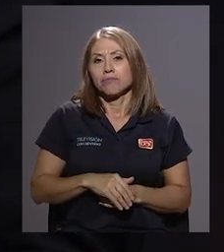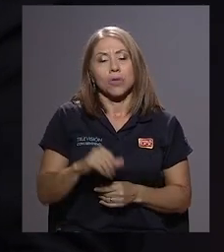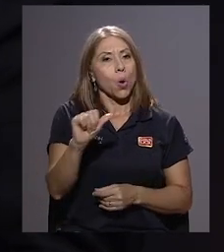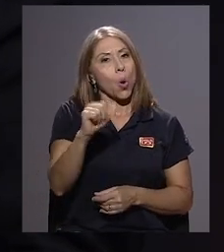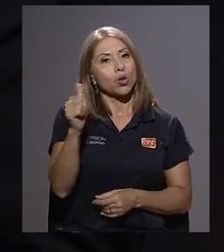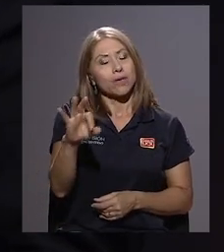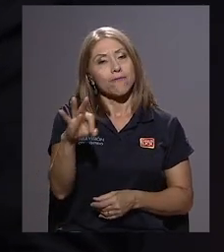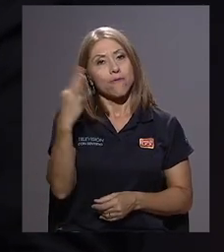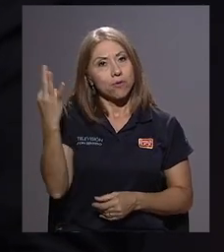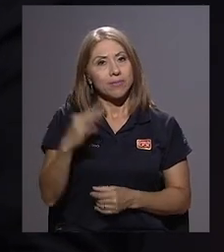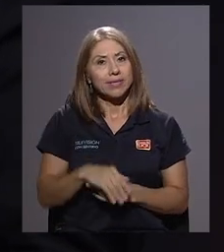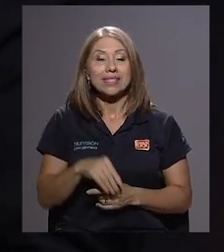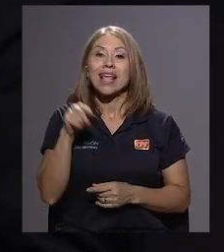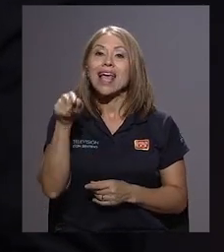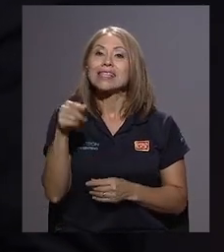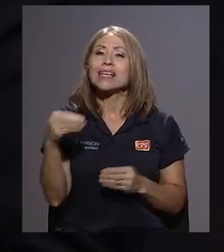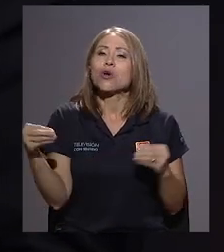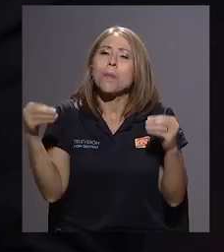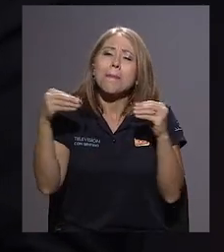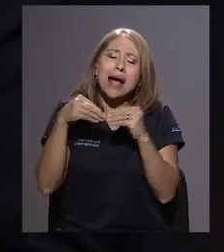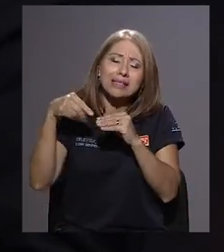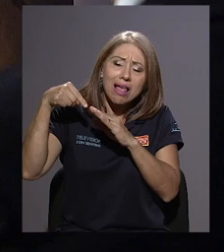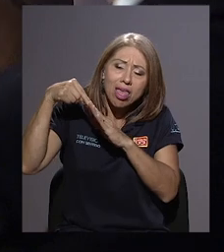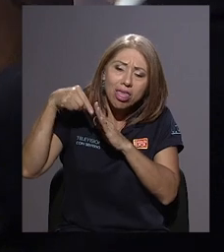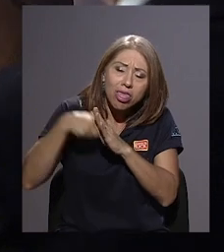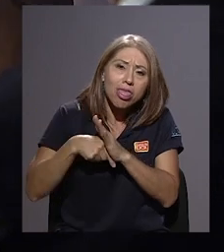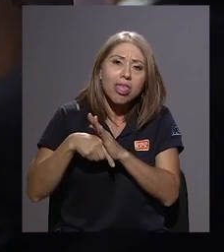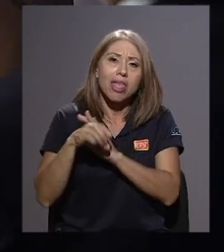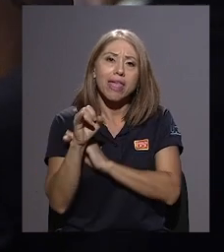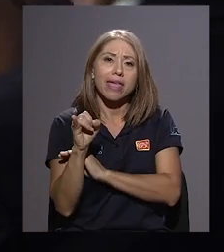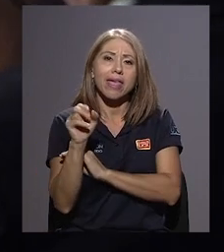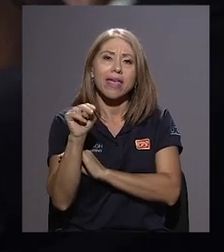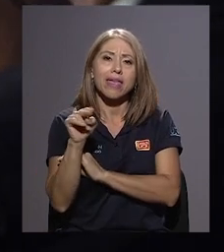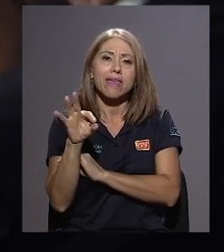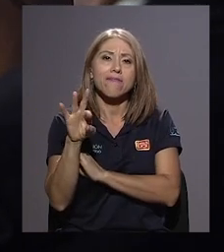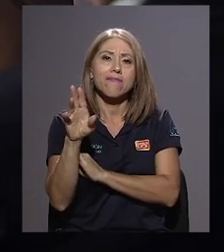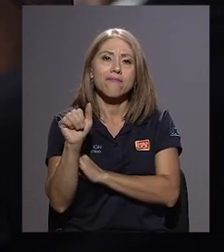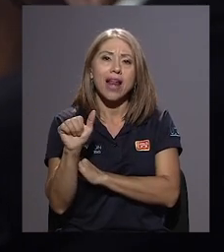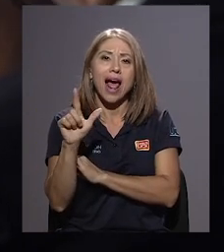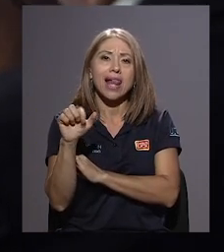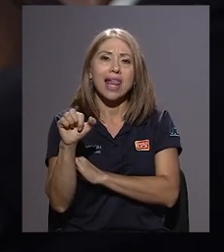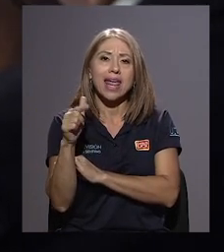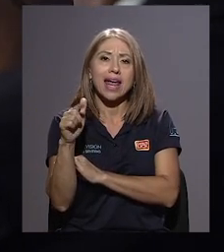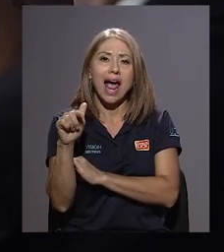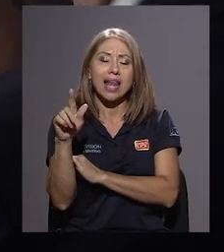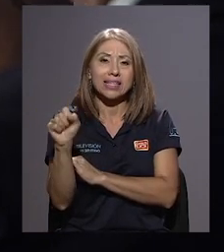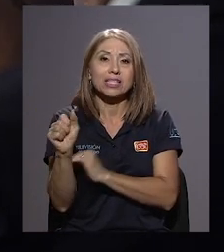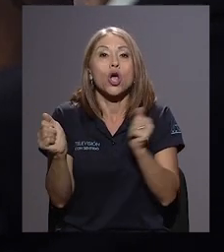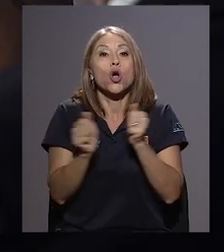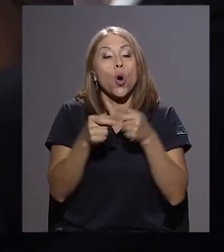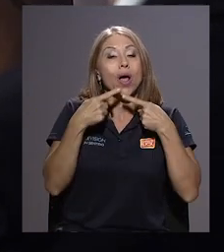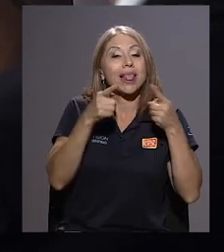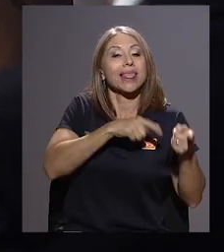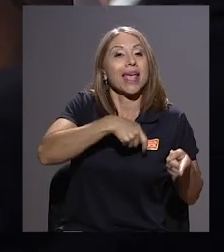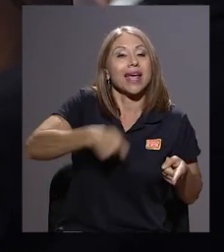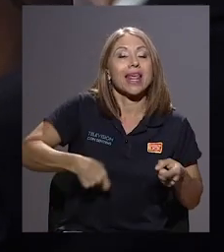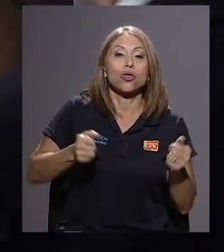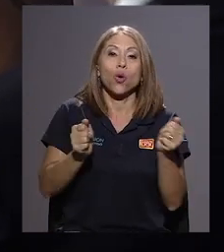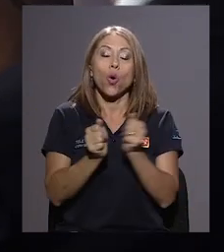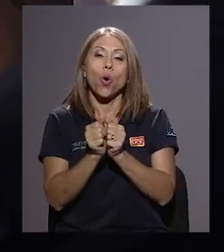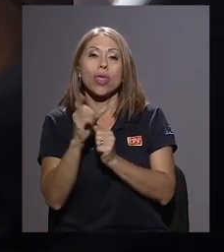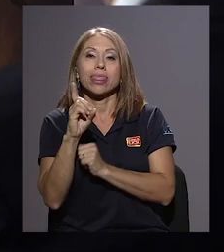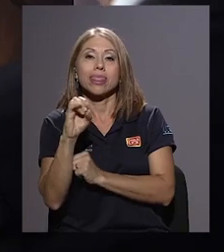de medidas, que son medidas infralegales, que fue lo que apostamos con el decreto y la directriz, gracias a la incidencia